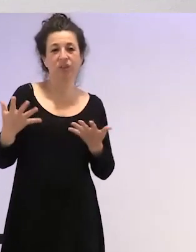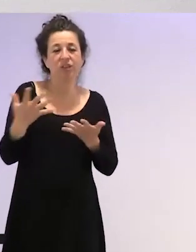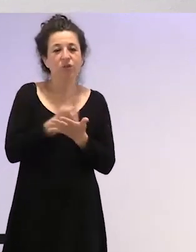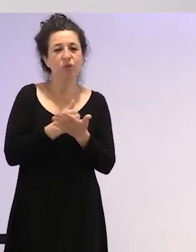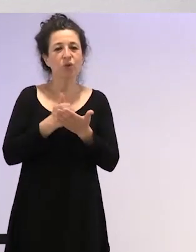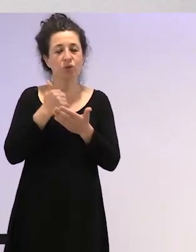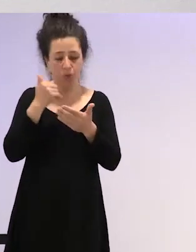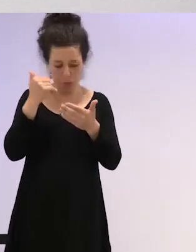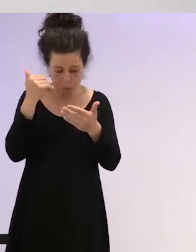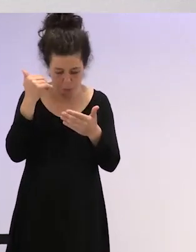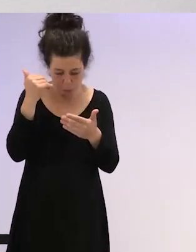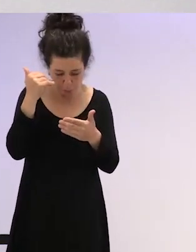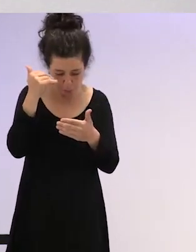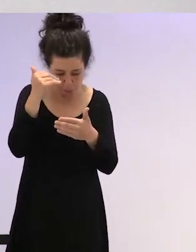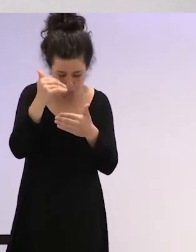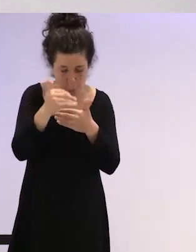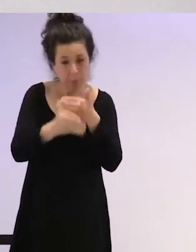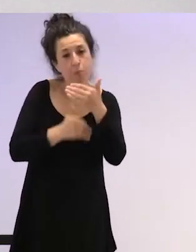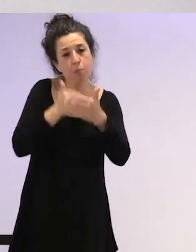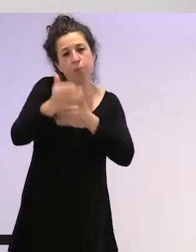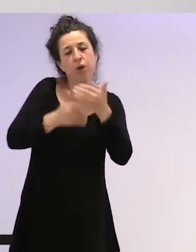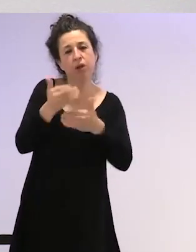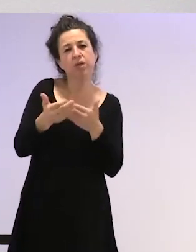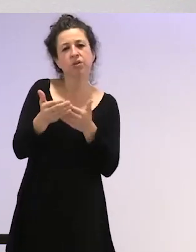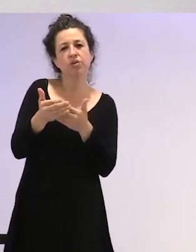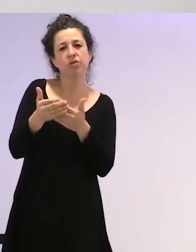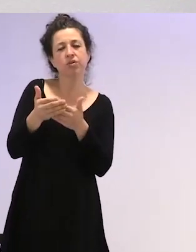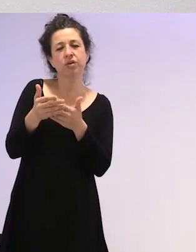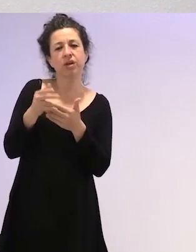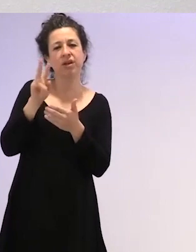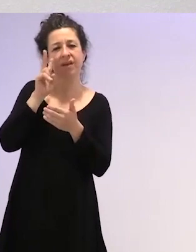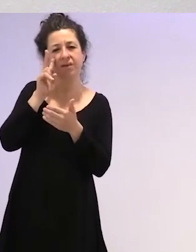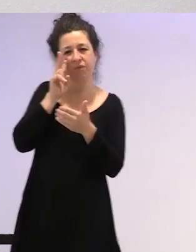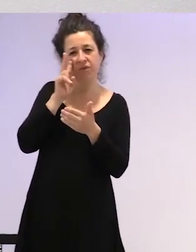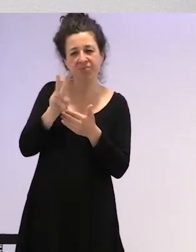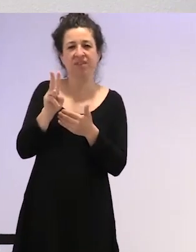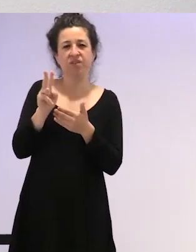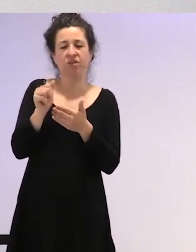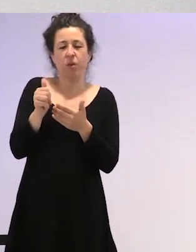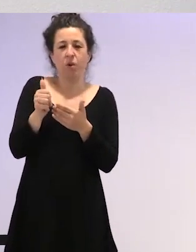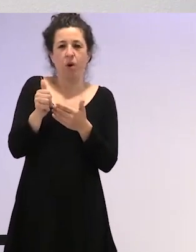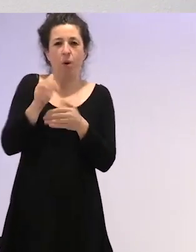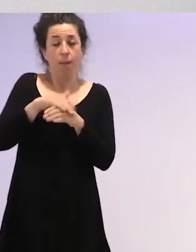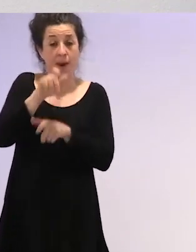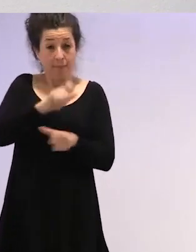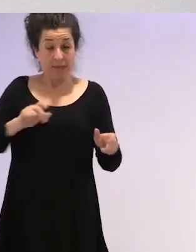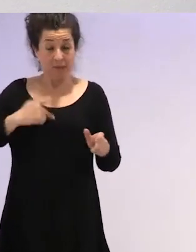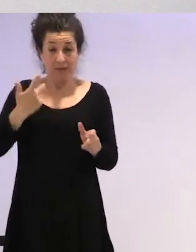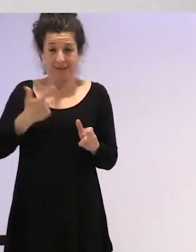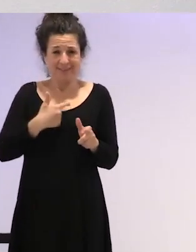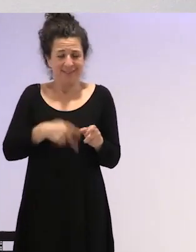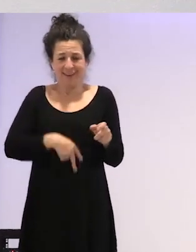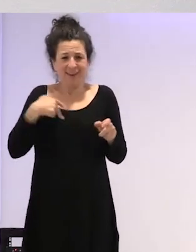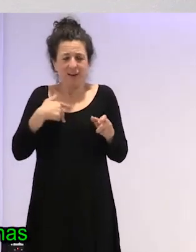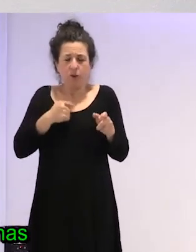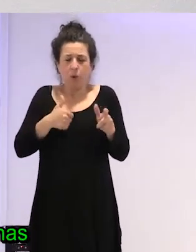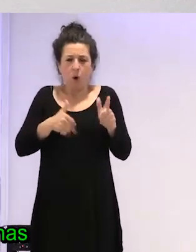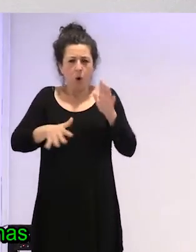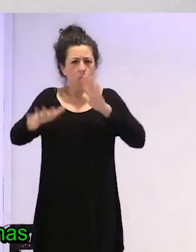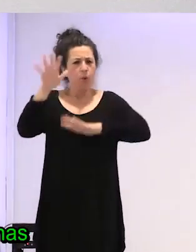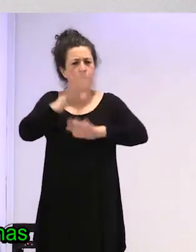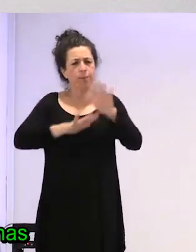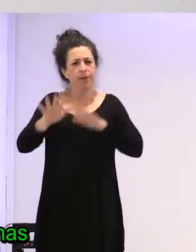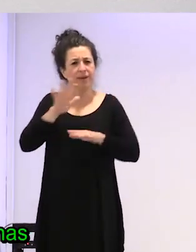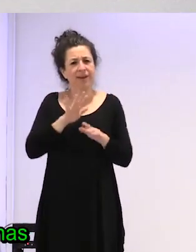entendido que son procesos como muy complicados para estas personas en general. Por